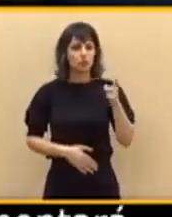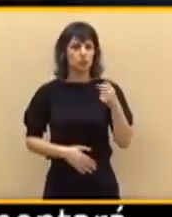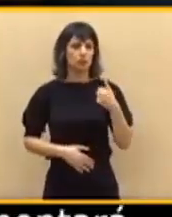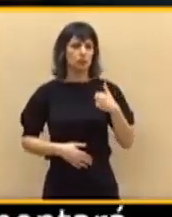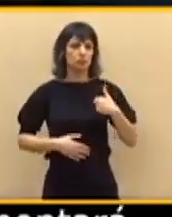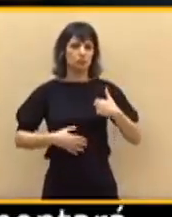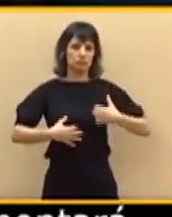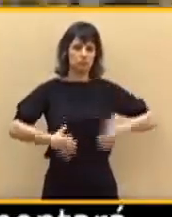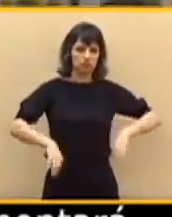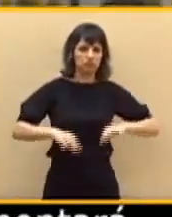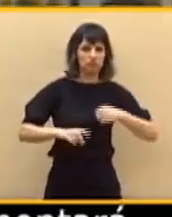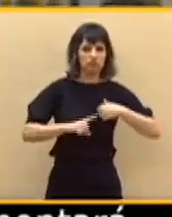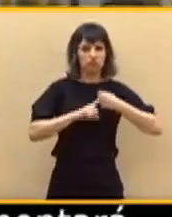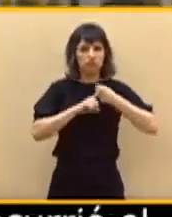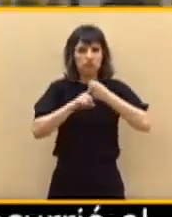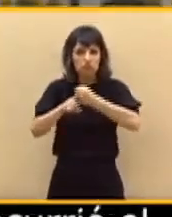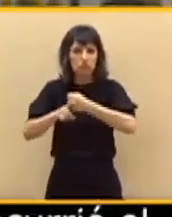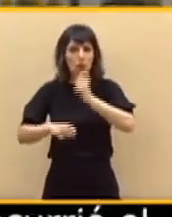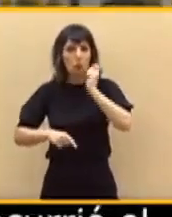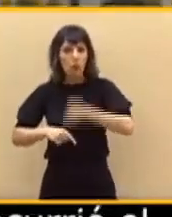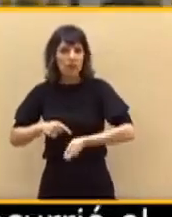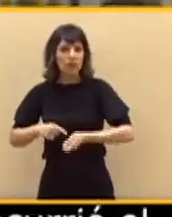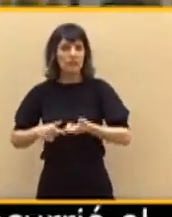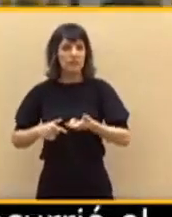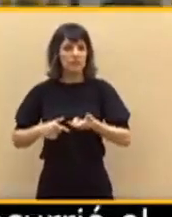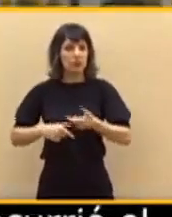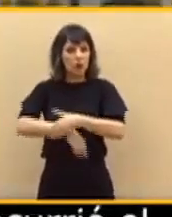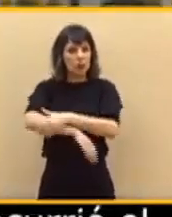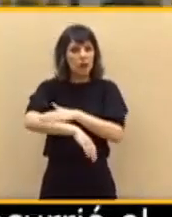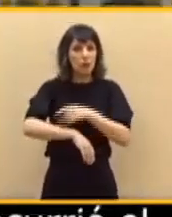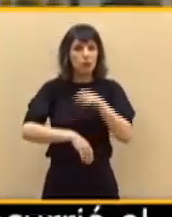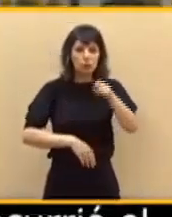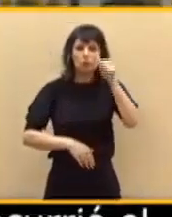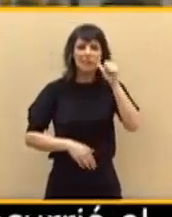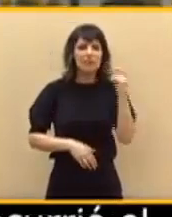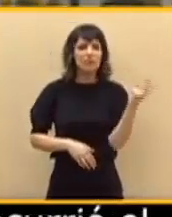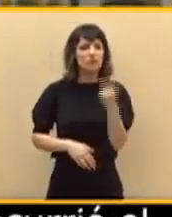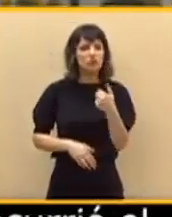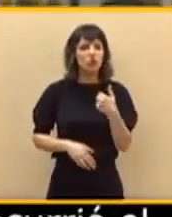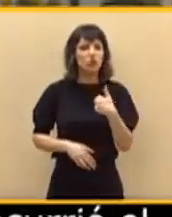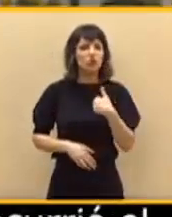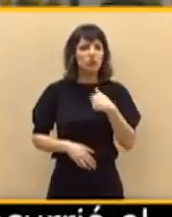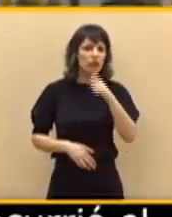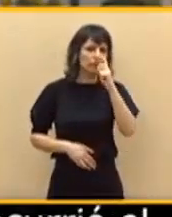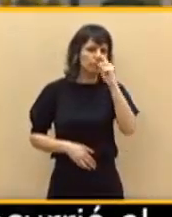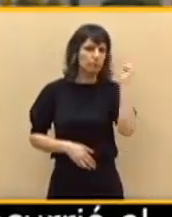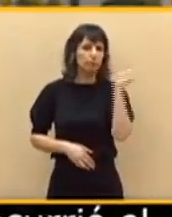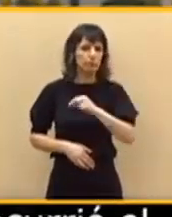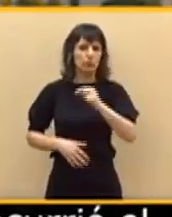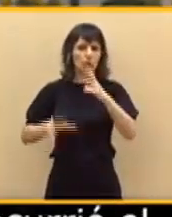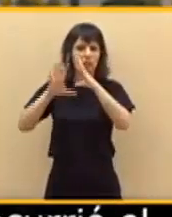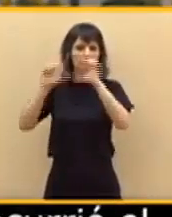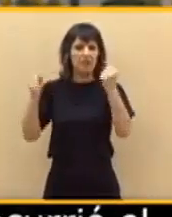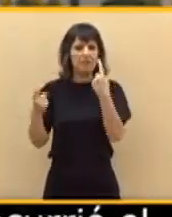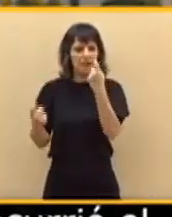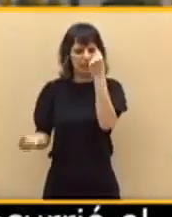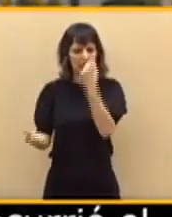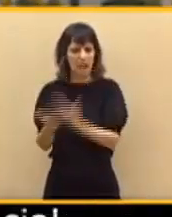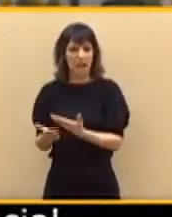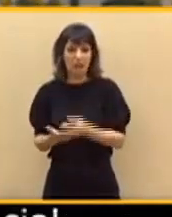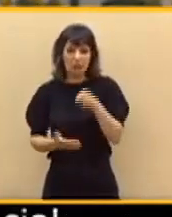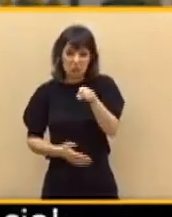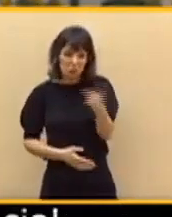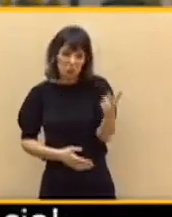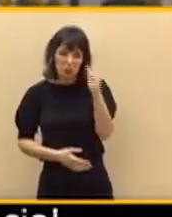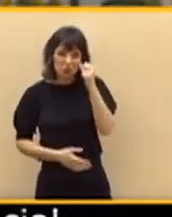jueces desde el Gobierno? Usted y el señor Sánchez están acusando de falta de rigor a la Guardia Civil. Usted y el señor Sánchez, los de los test falsos, los de las